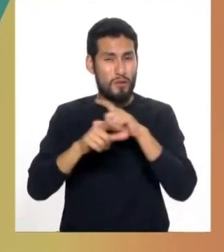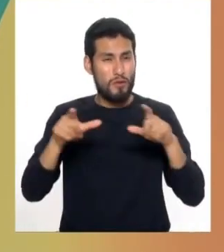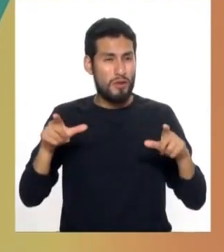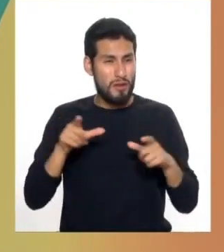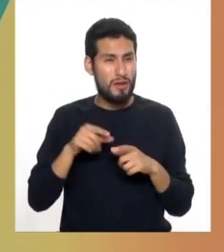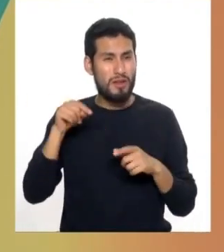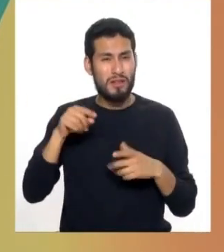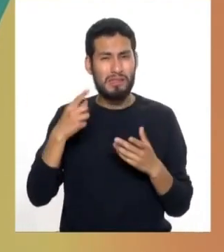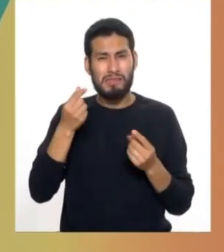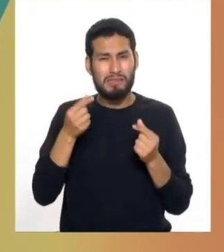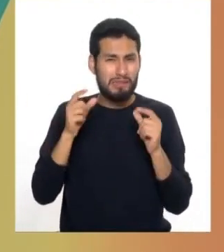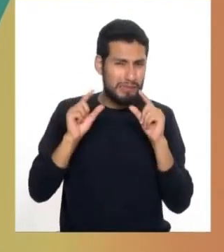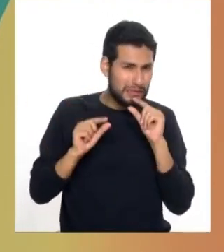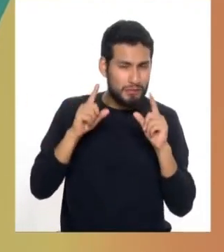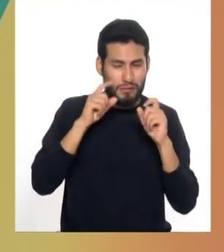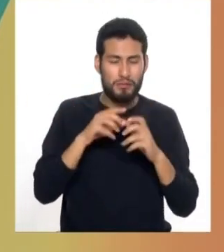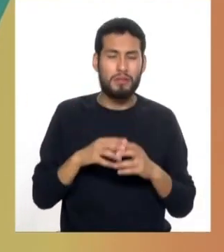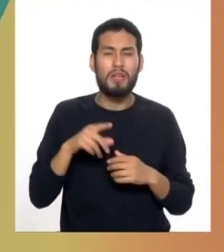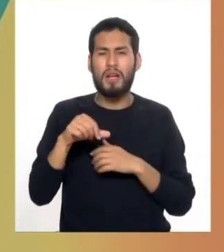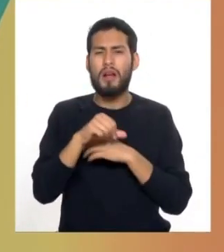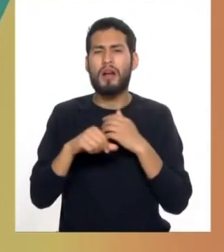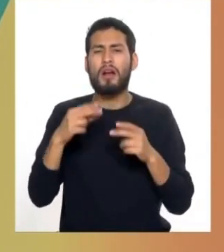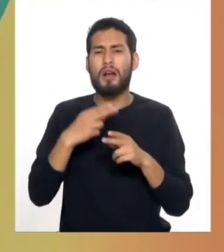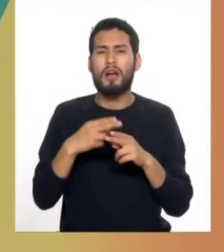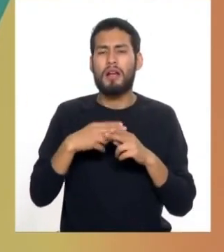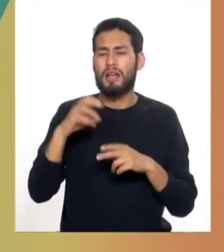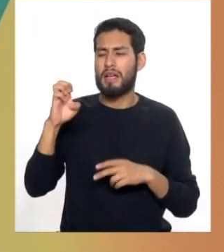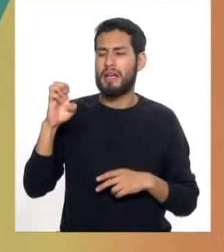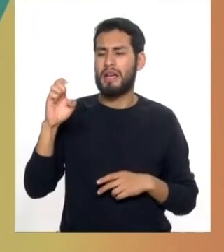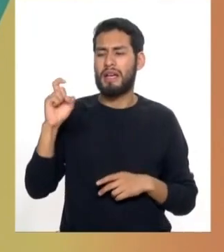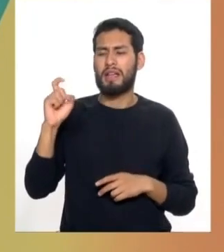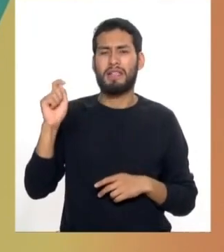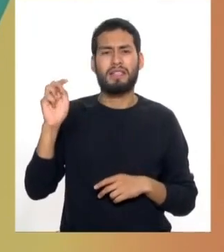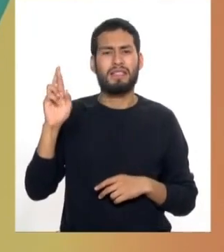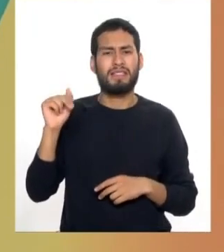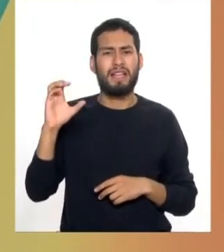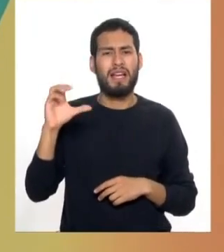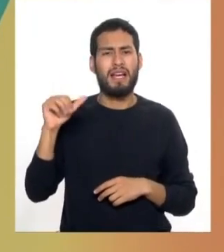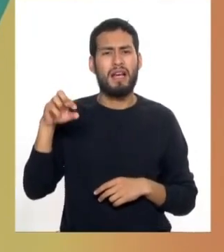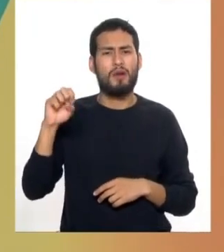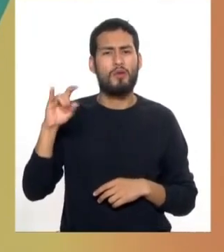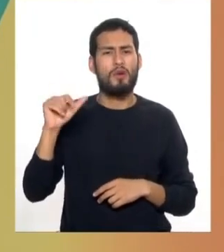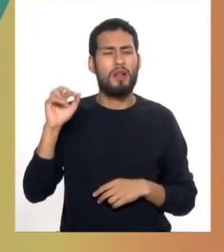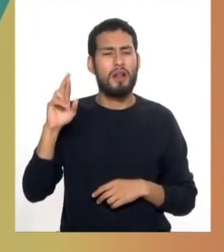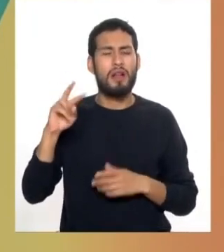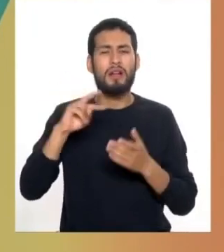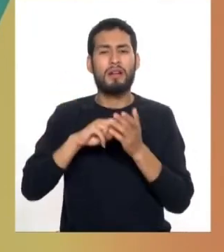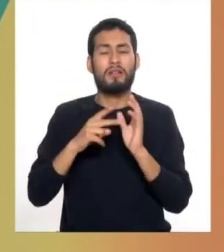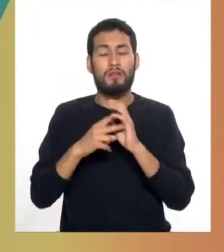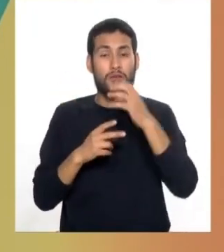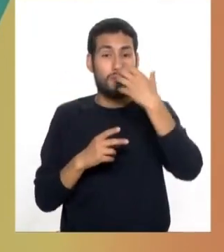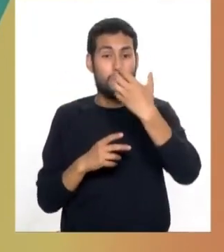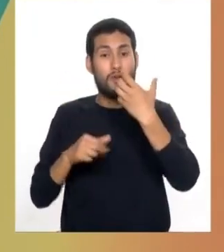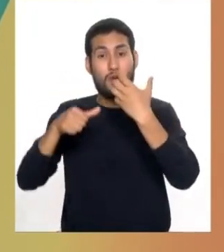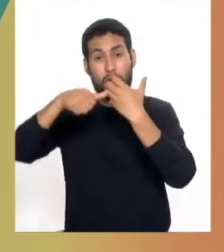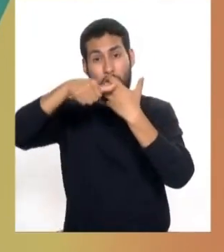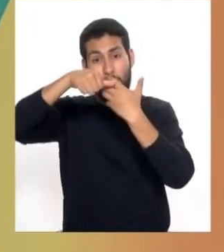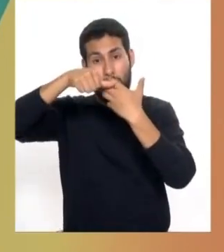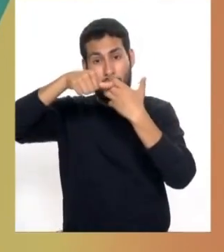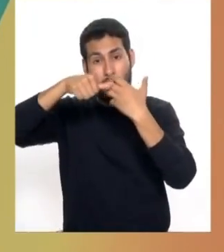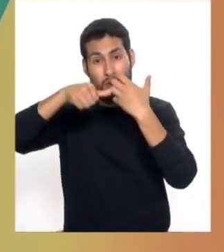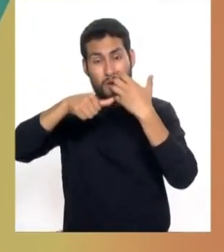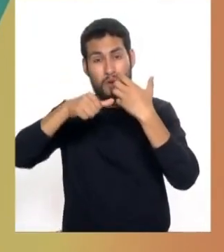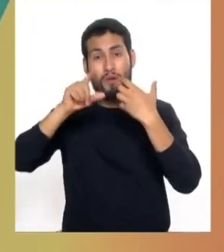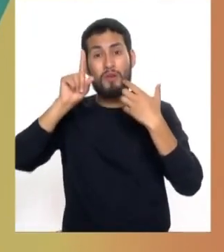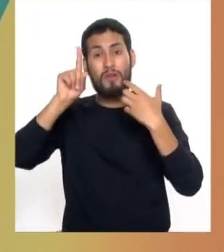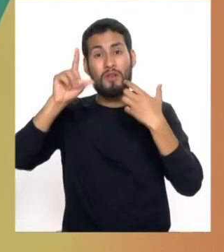no tienen acceso a la tecnología, es la cirugía extracapsular que consiste en hacer una incisión en el ojo de más o menos un